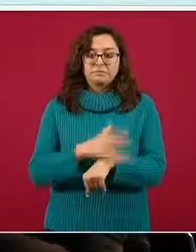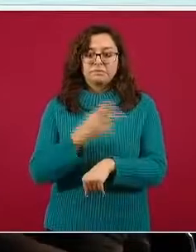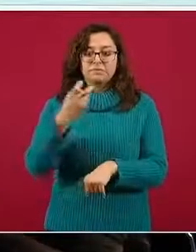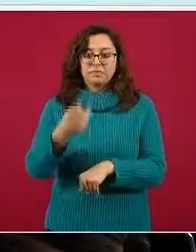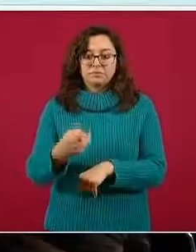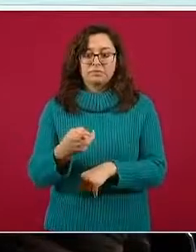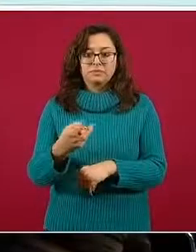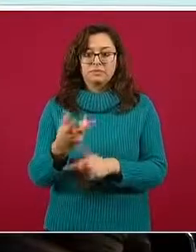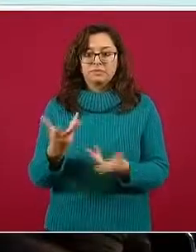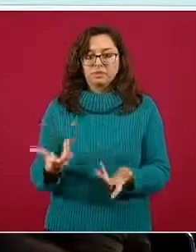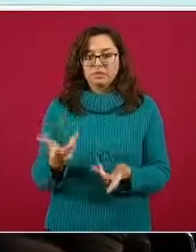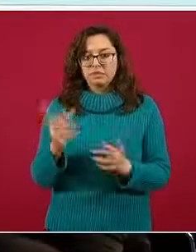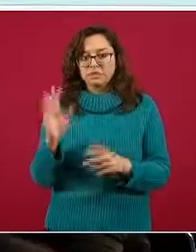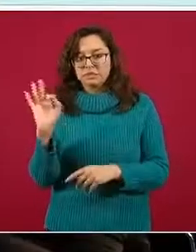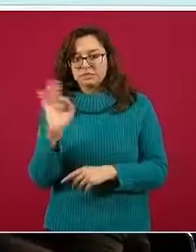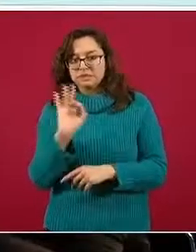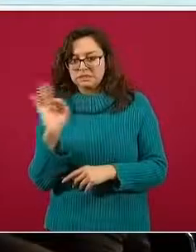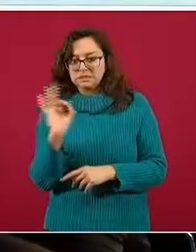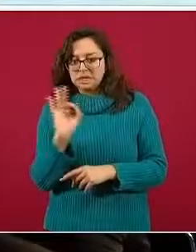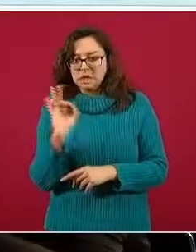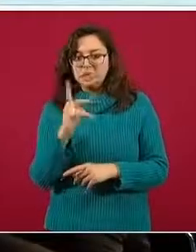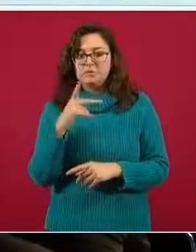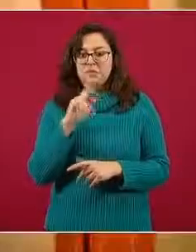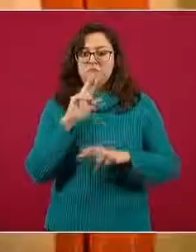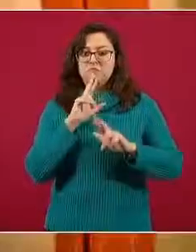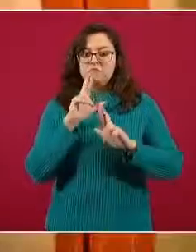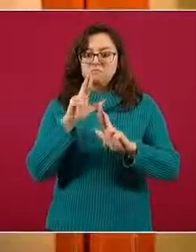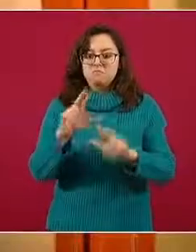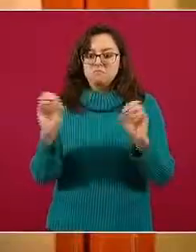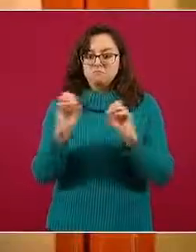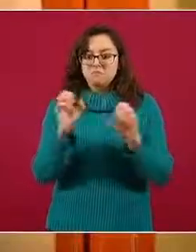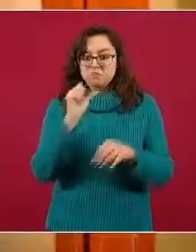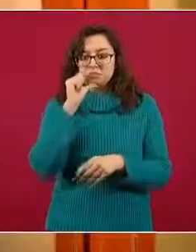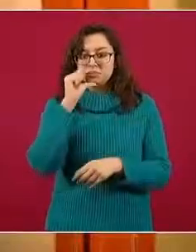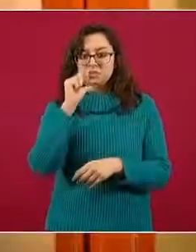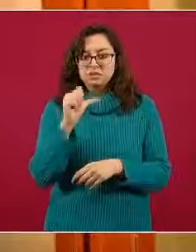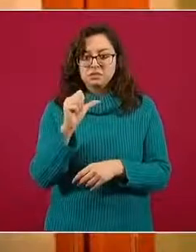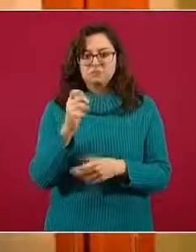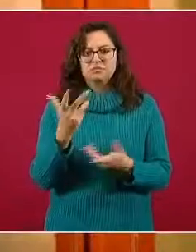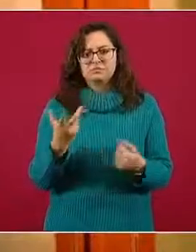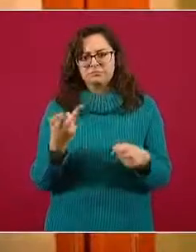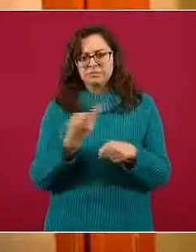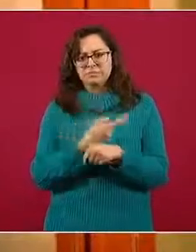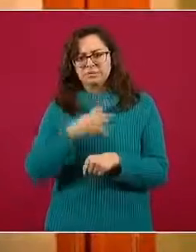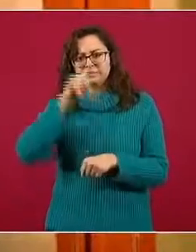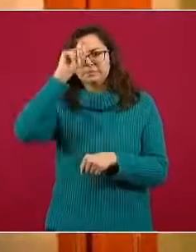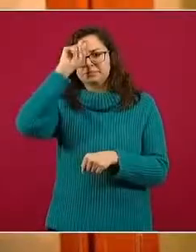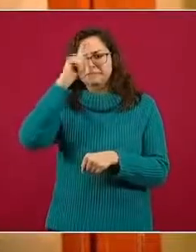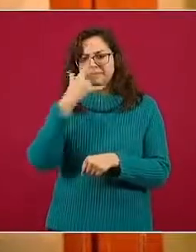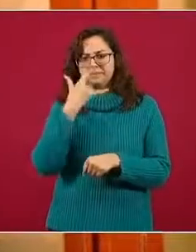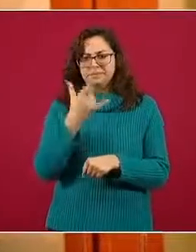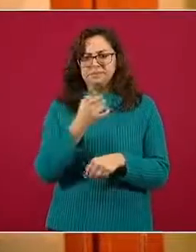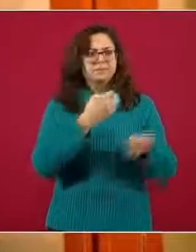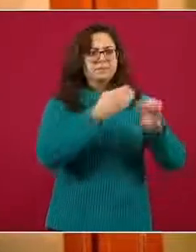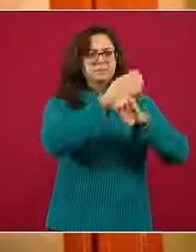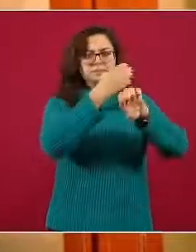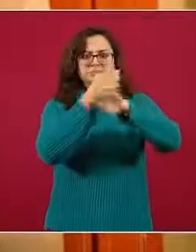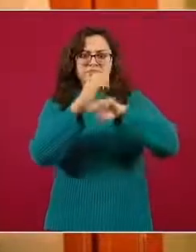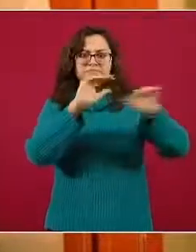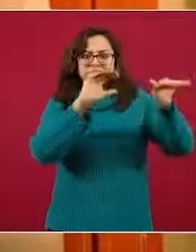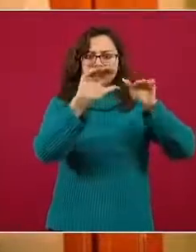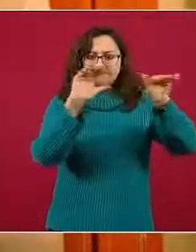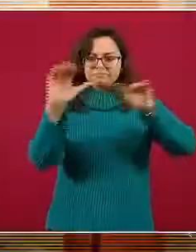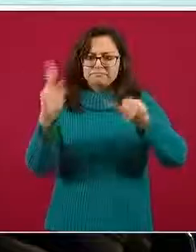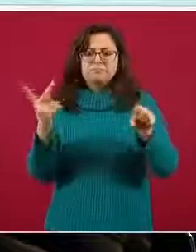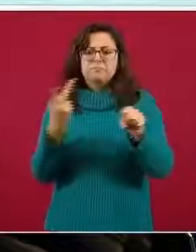catalogó como sospechosos sin posibilidad de resultado. Se habló con los estados de la república que tenían